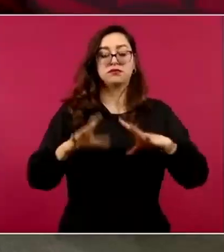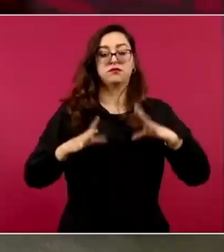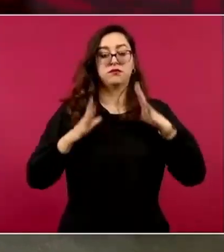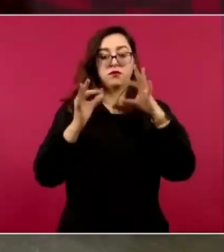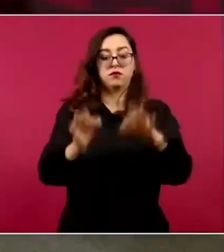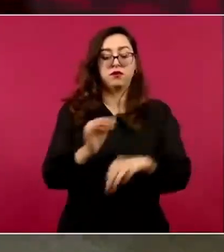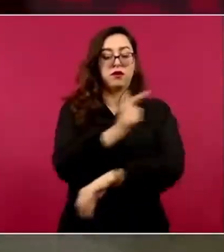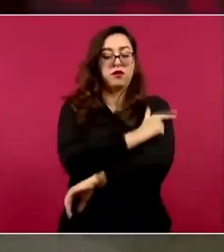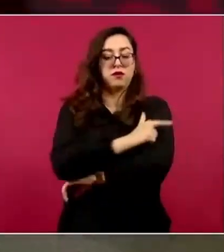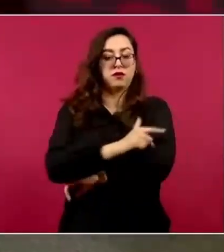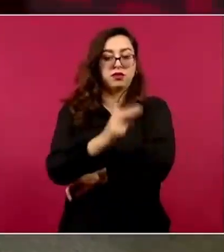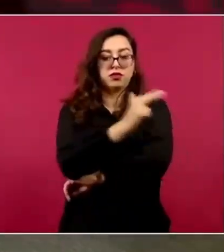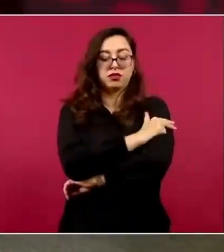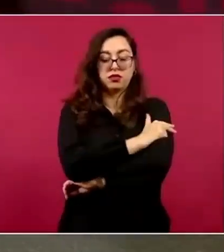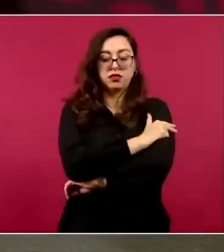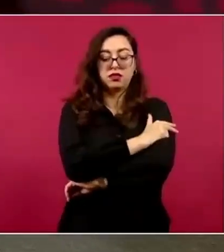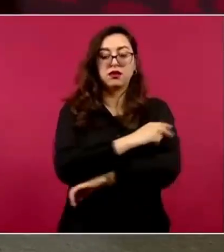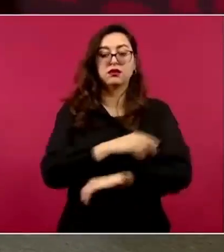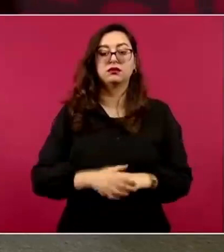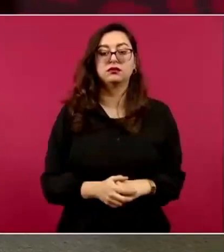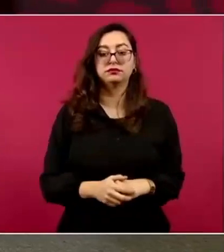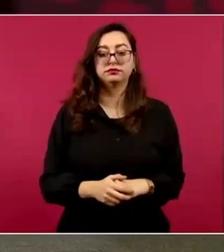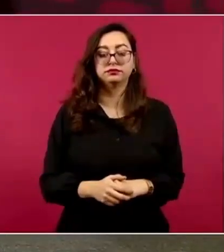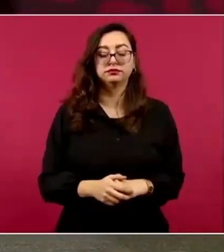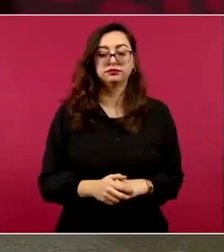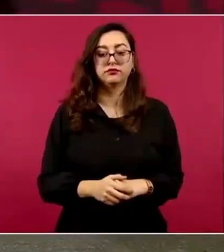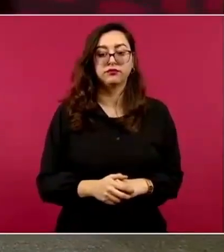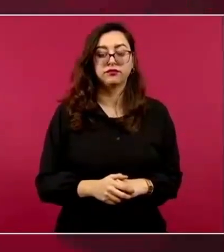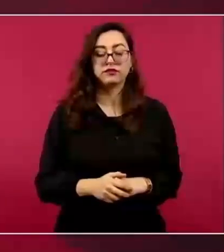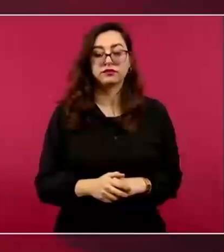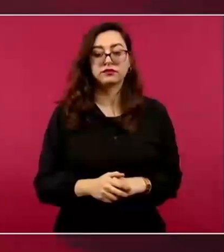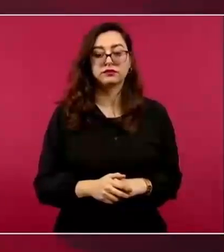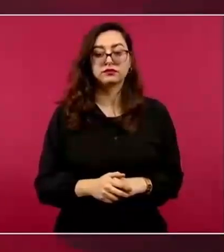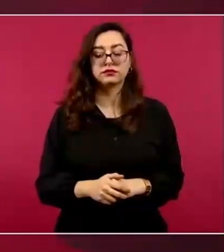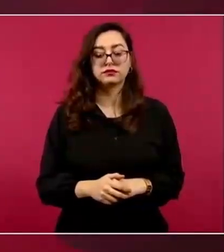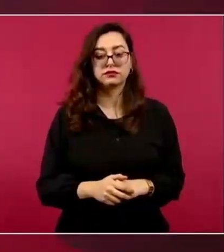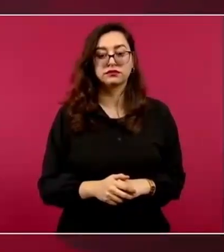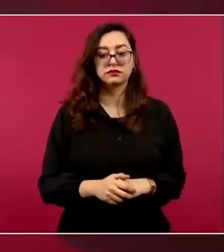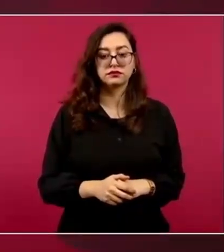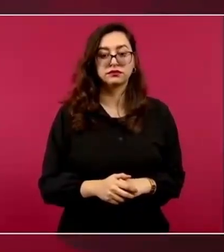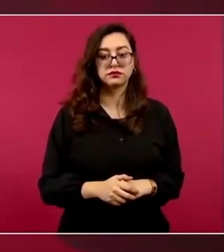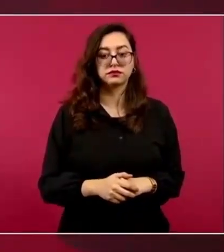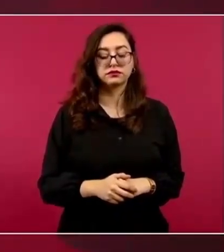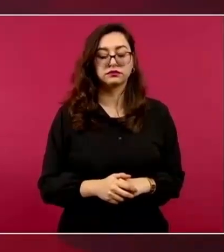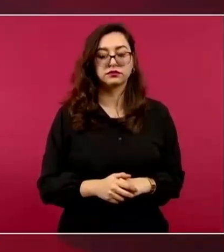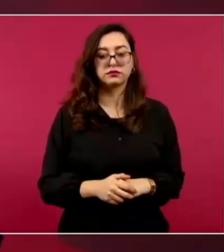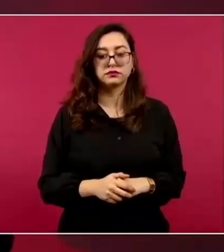que se haya permitido que